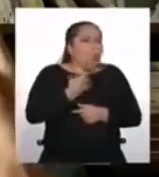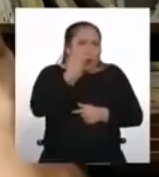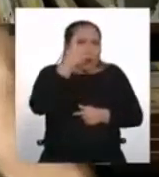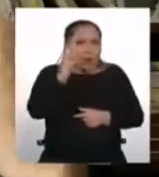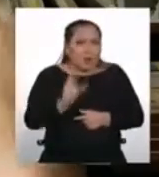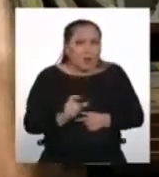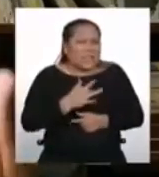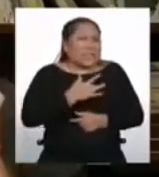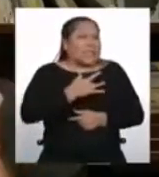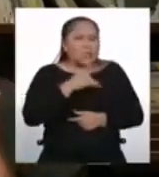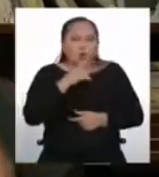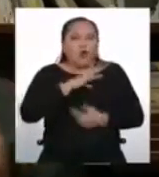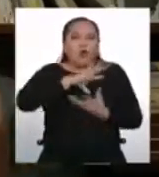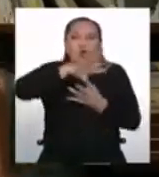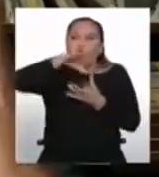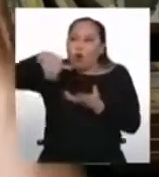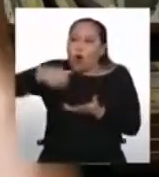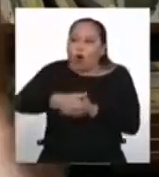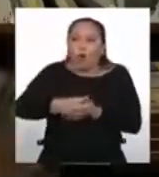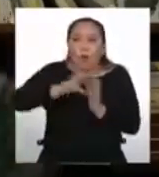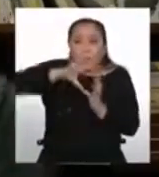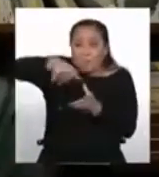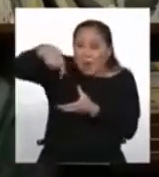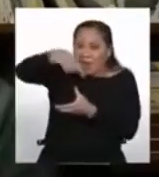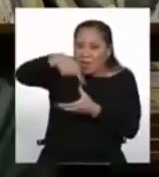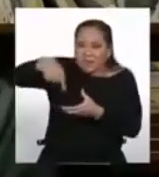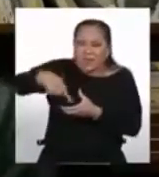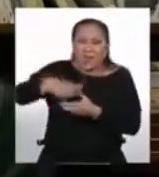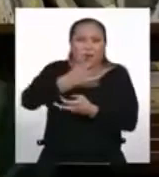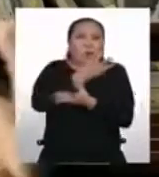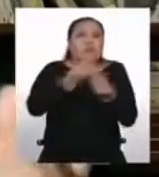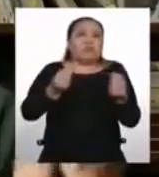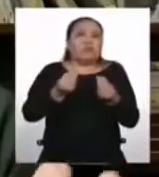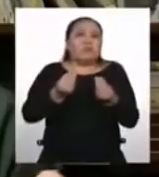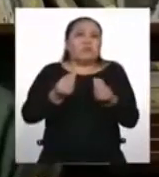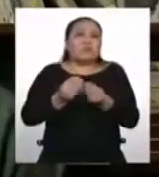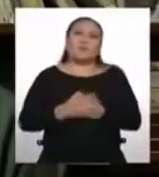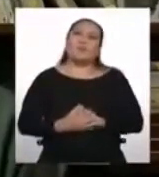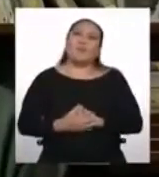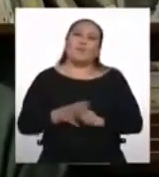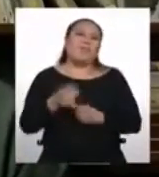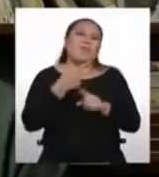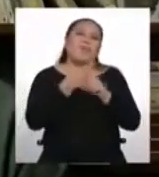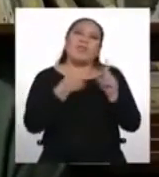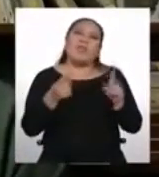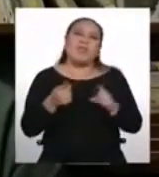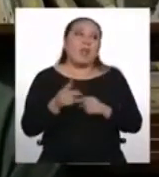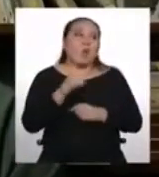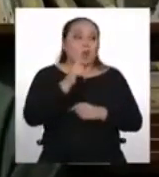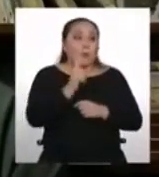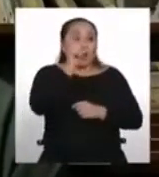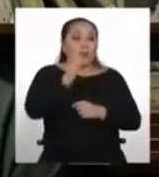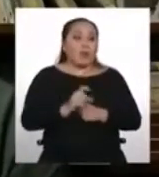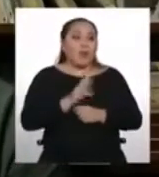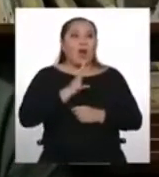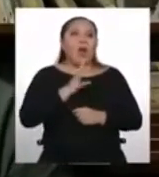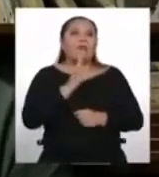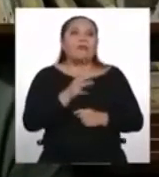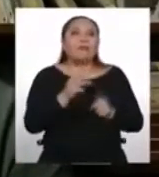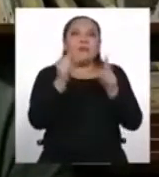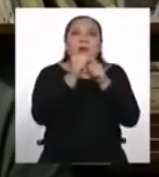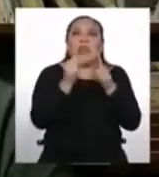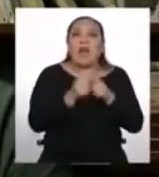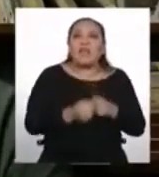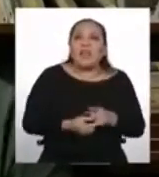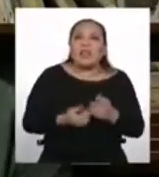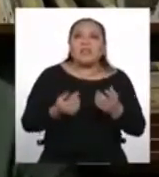pierde es toda una forma de pensar en el mundo, de ponerle nombres a las cosas, de explicarnos los